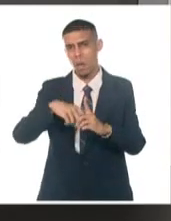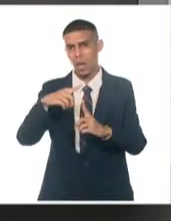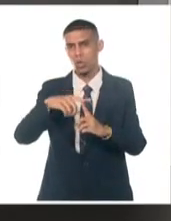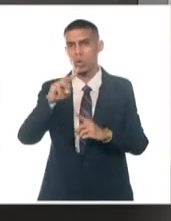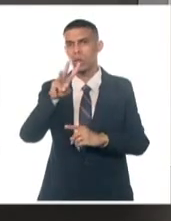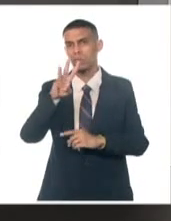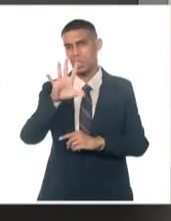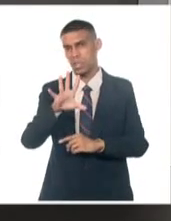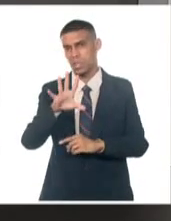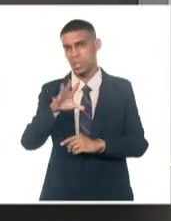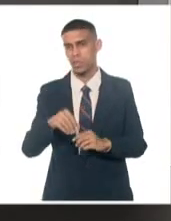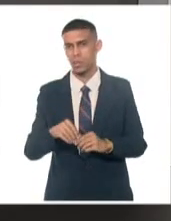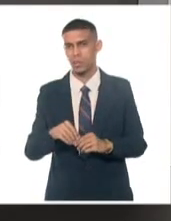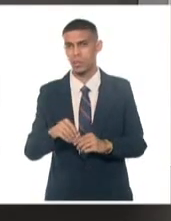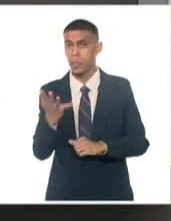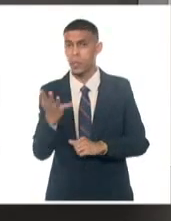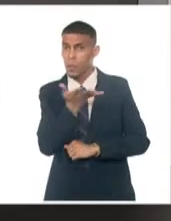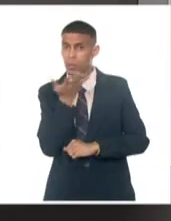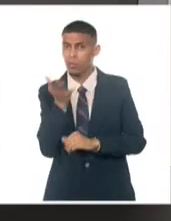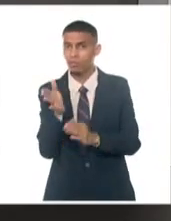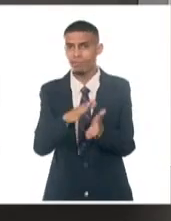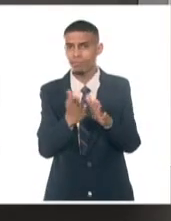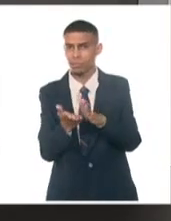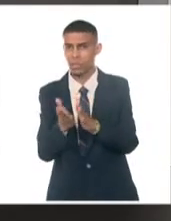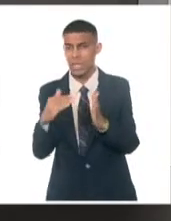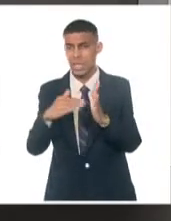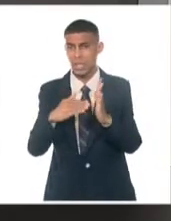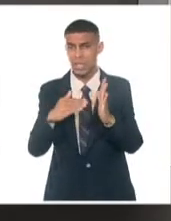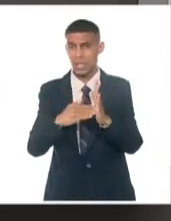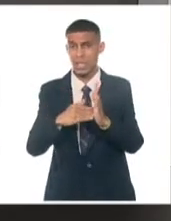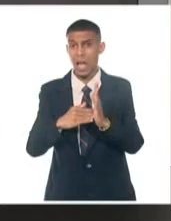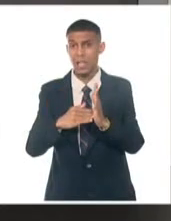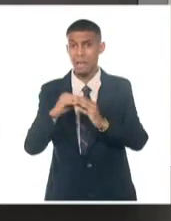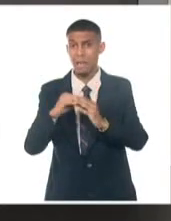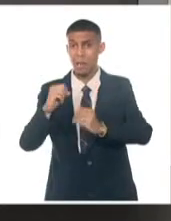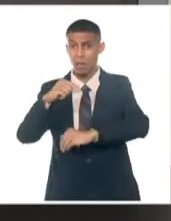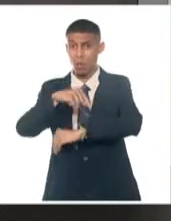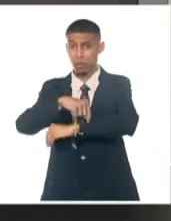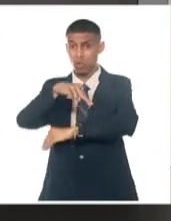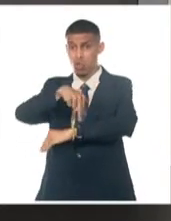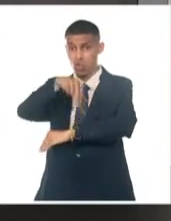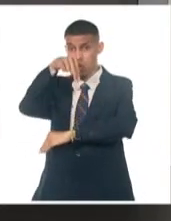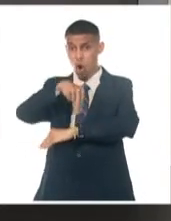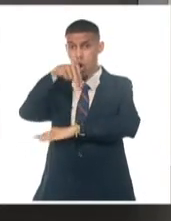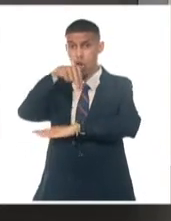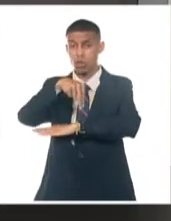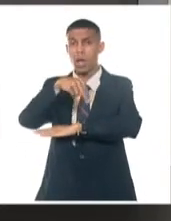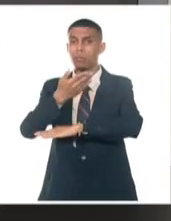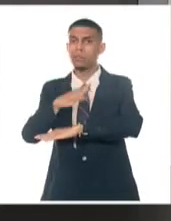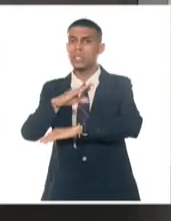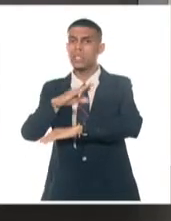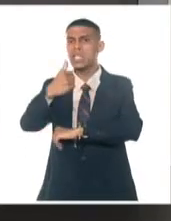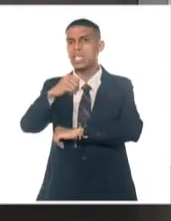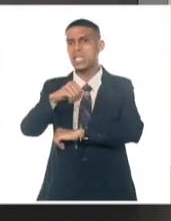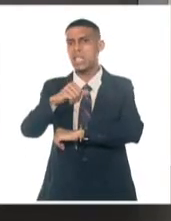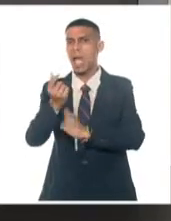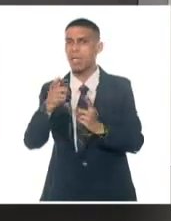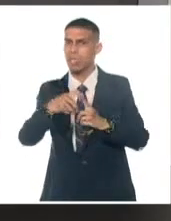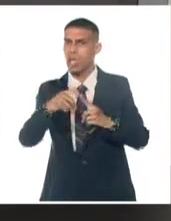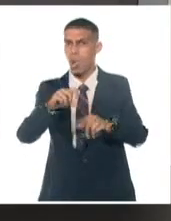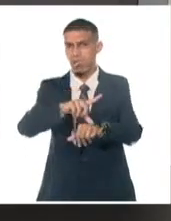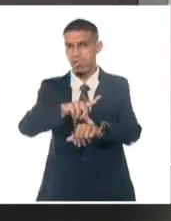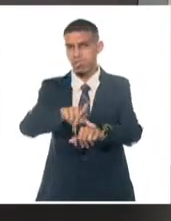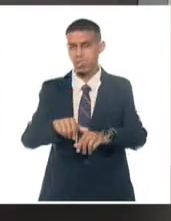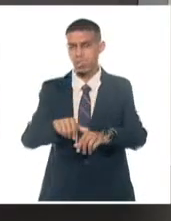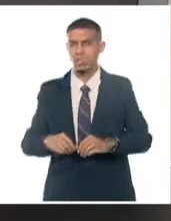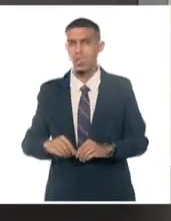Los vientos serán variables débiles y en la tarde en zonas de la costa norte soplarán entre el nordeste y el este entre 10 y 25 kilómetros por hora